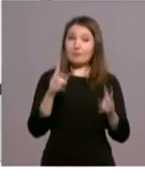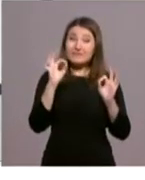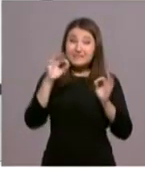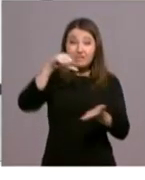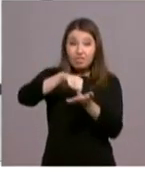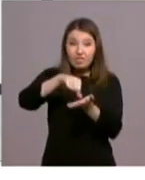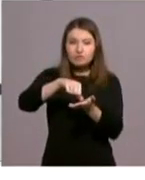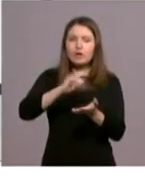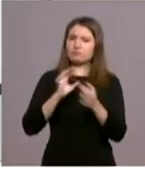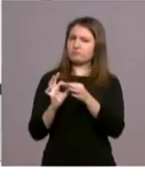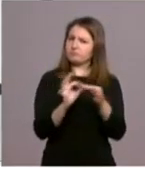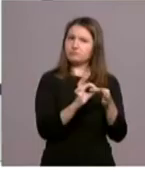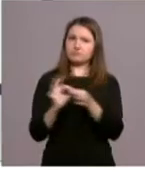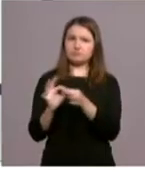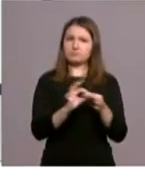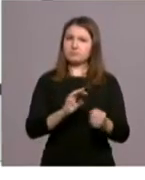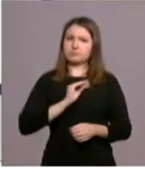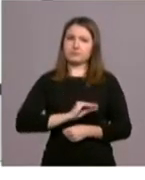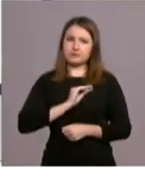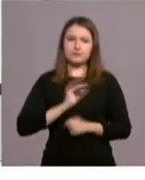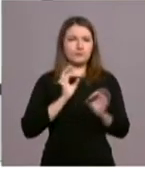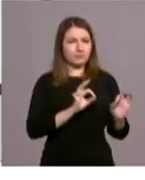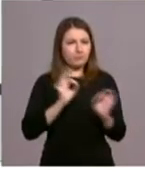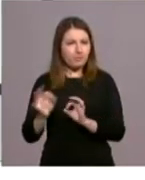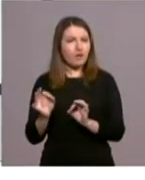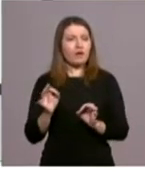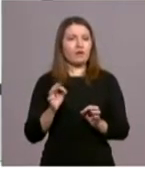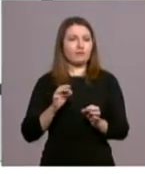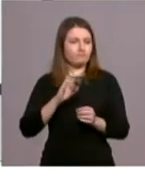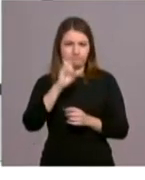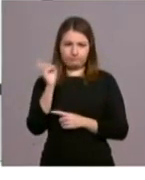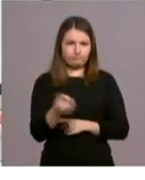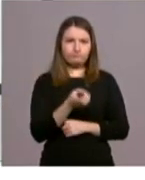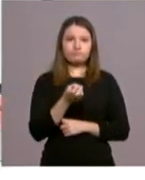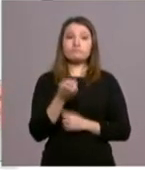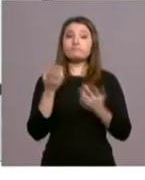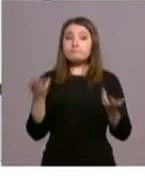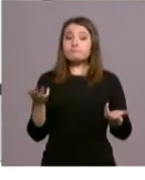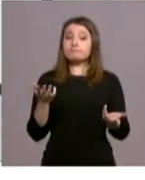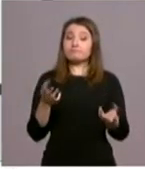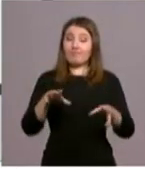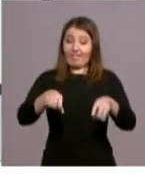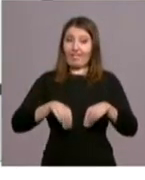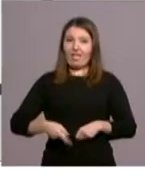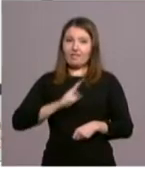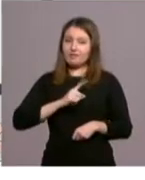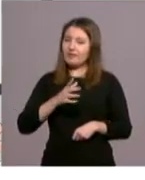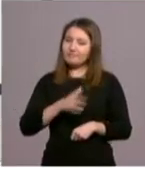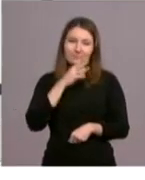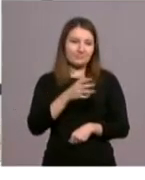muy estrecha de comunión, de preparación, de cosas, etc. Y entonces, bueno, la recepción, extraordinaria.